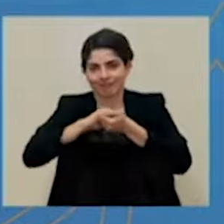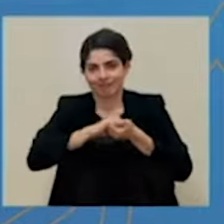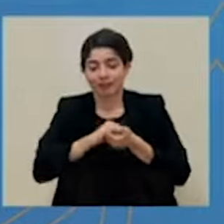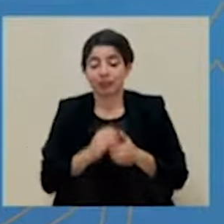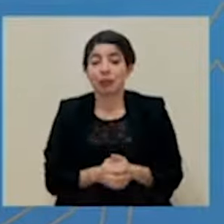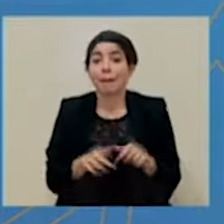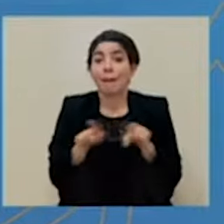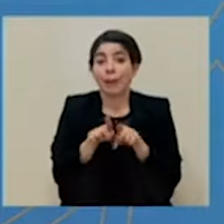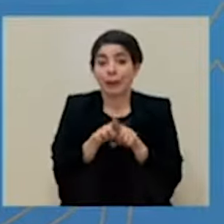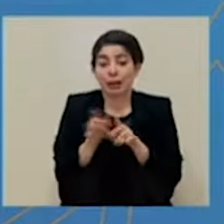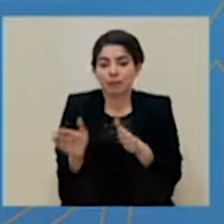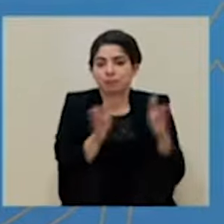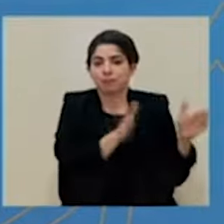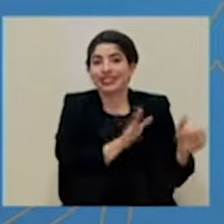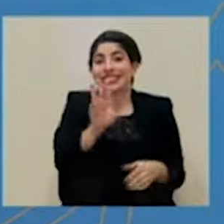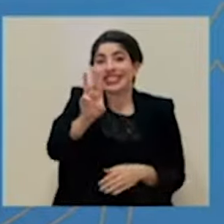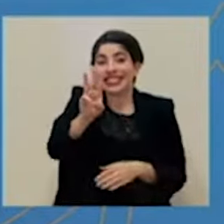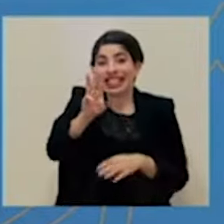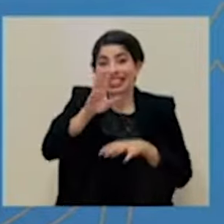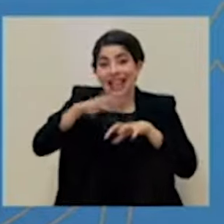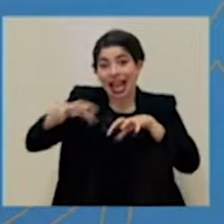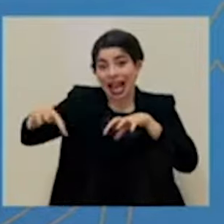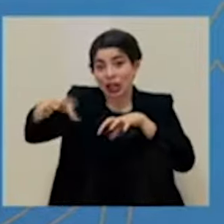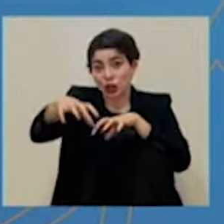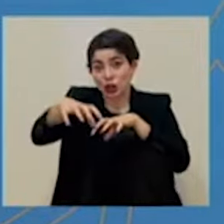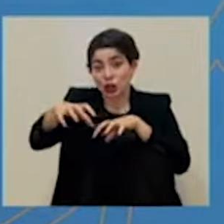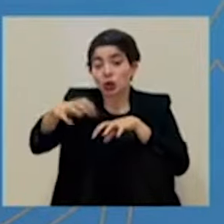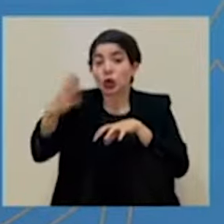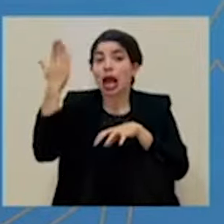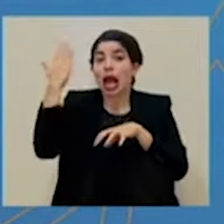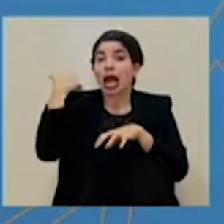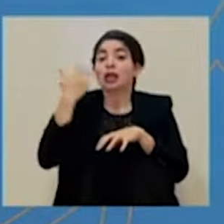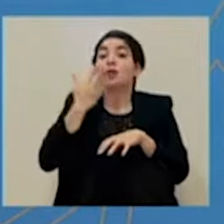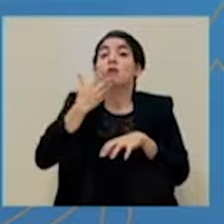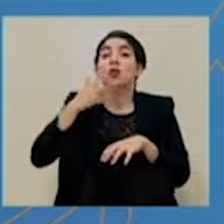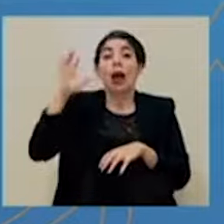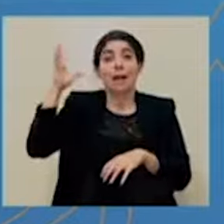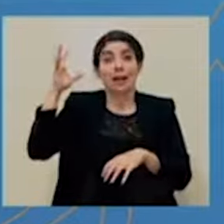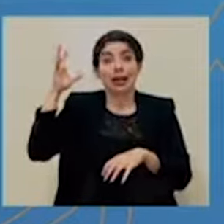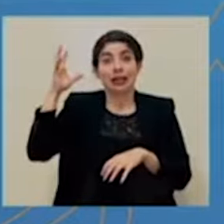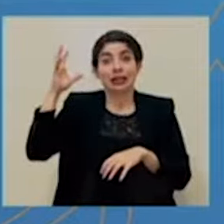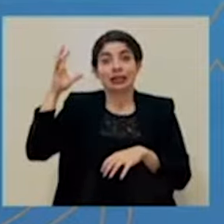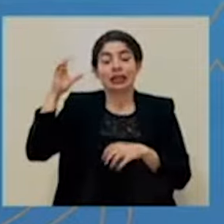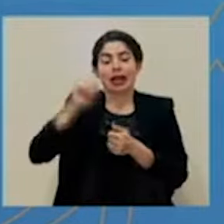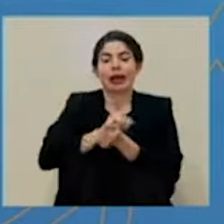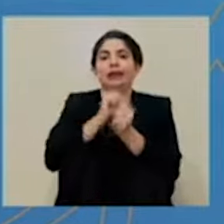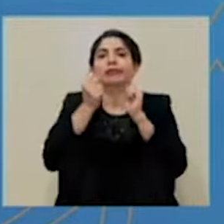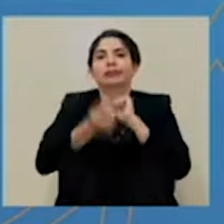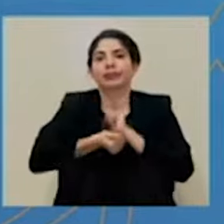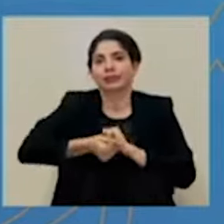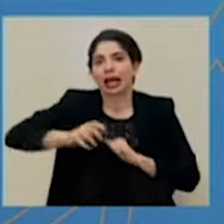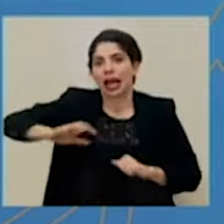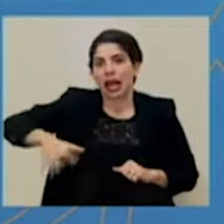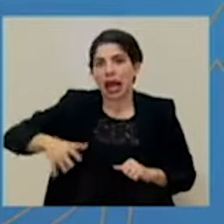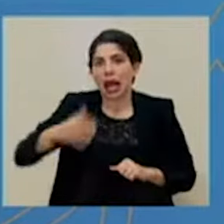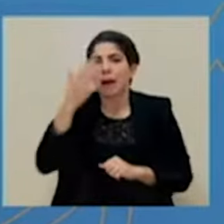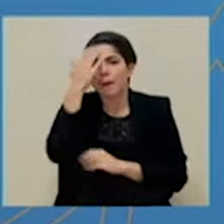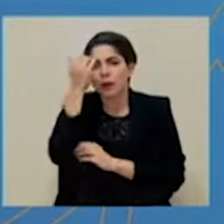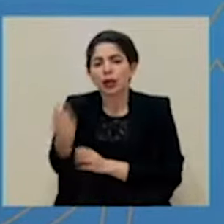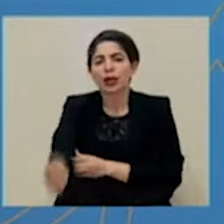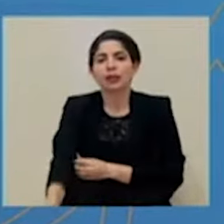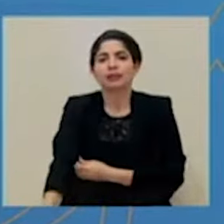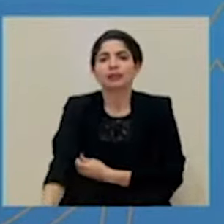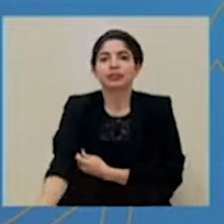Asimismo, seis cantones pasan de la condición de alerta amarilla a la condición de alerta naranja, por cuanto